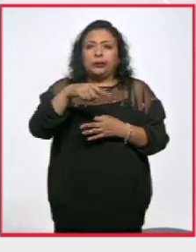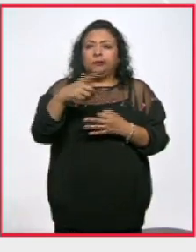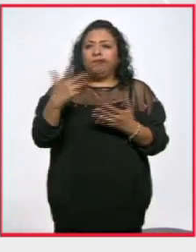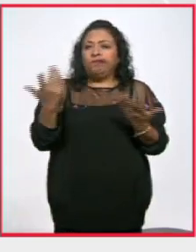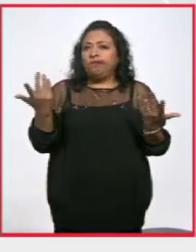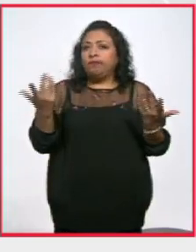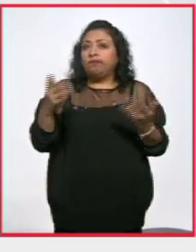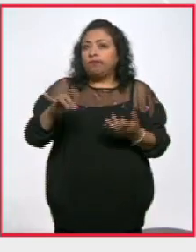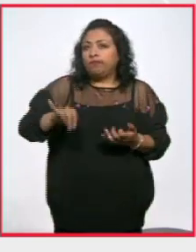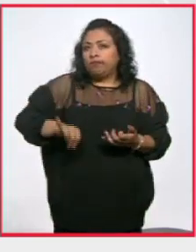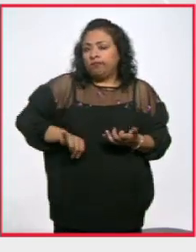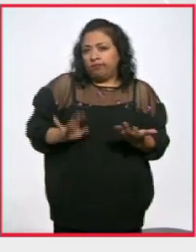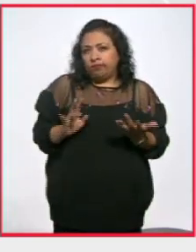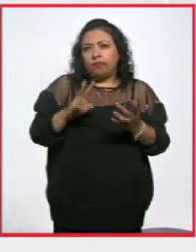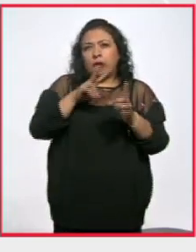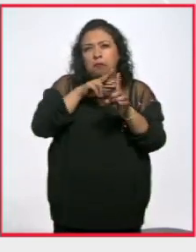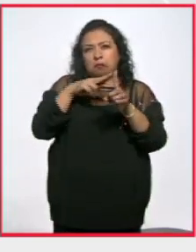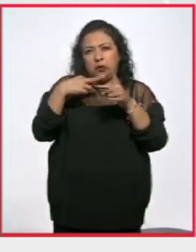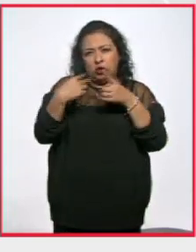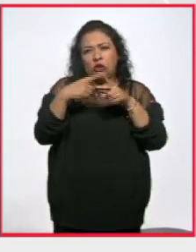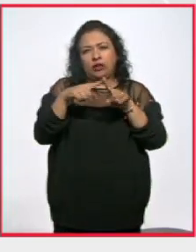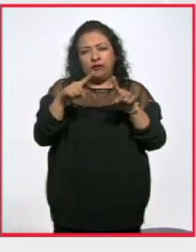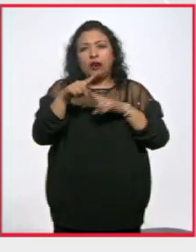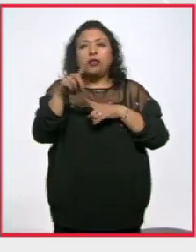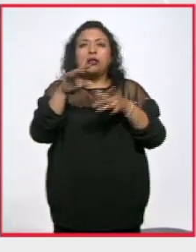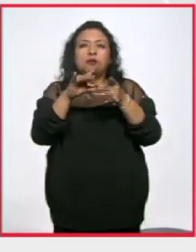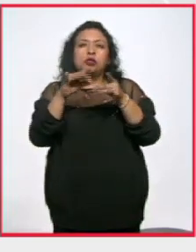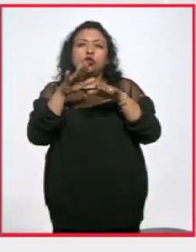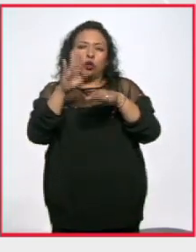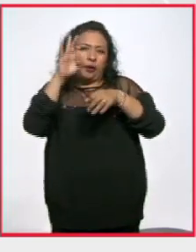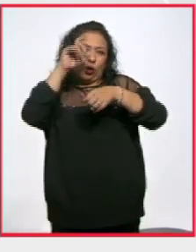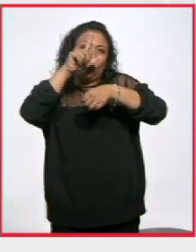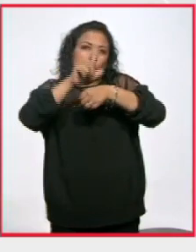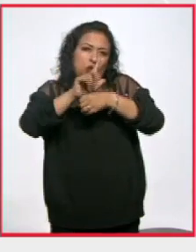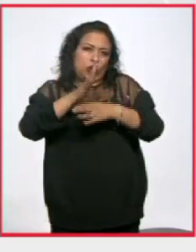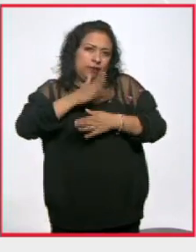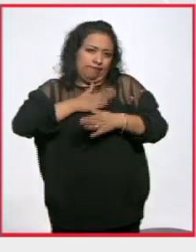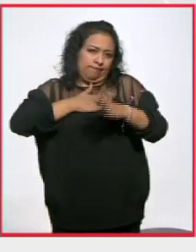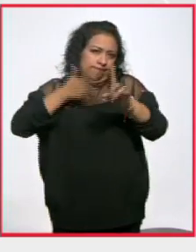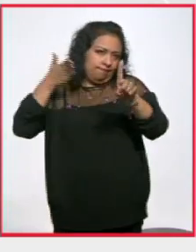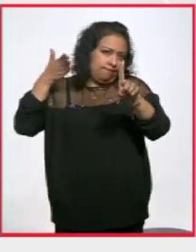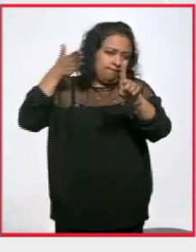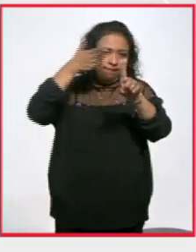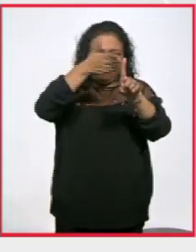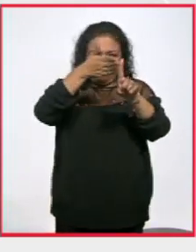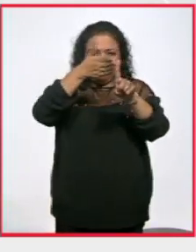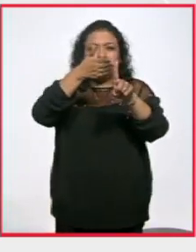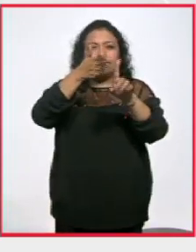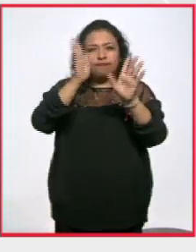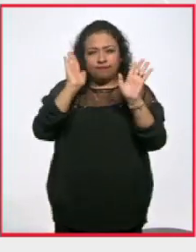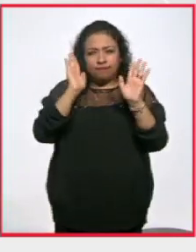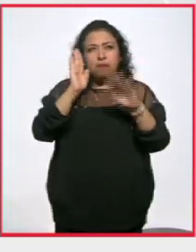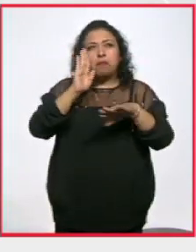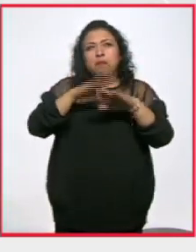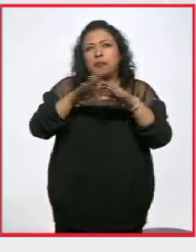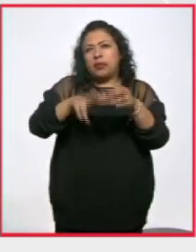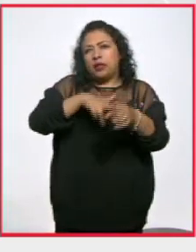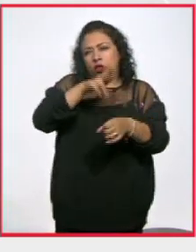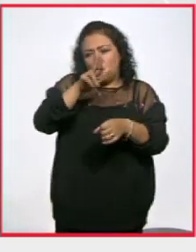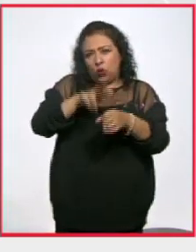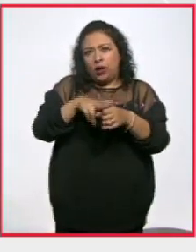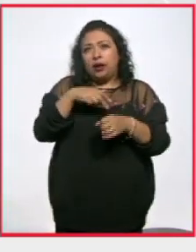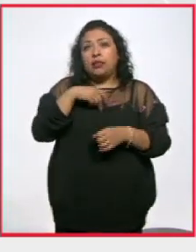interesante desde diversos ángulos. Vamos a estar hablando de cultura, que es nuestro medio natural.